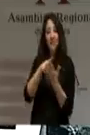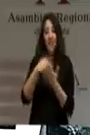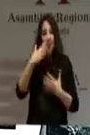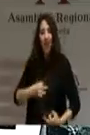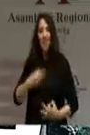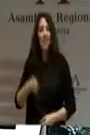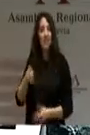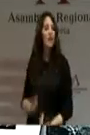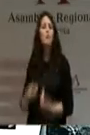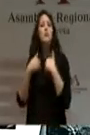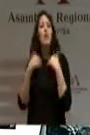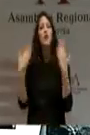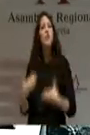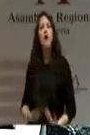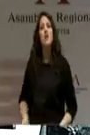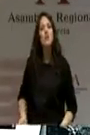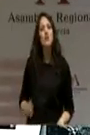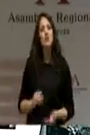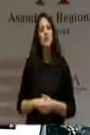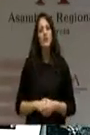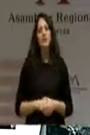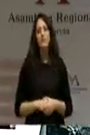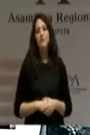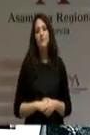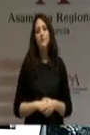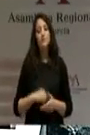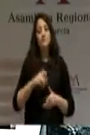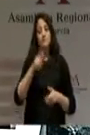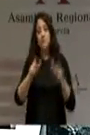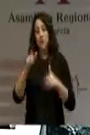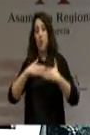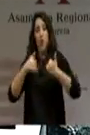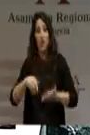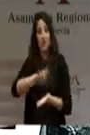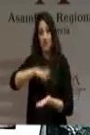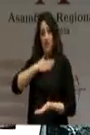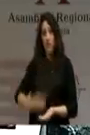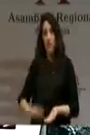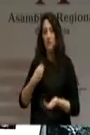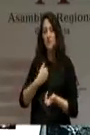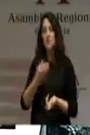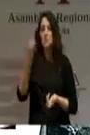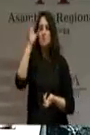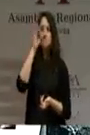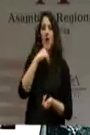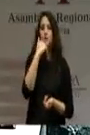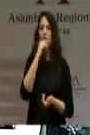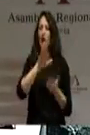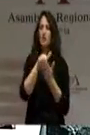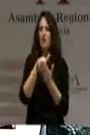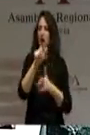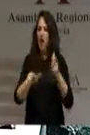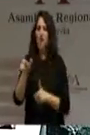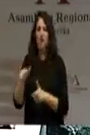responsable. Cualquier observador de la vida política y social de la región sabe, y así lo han comentado en más de una ocasión